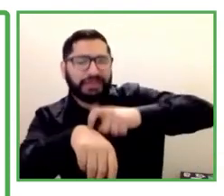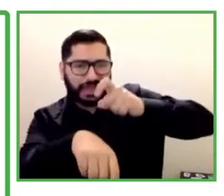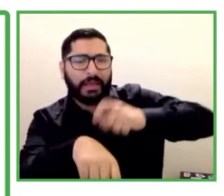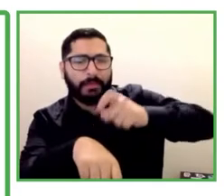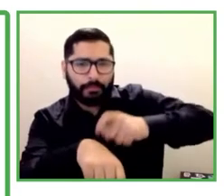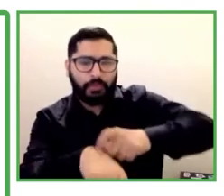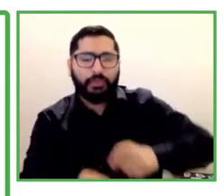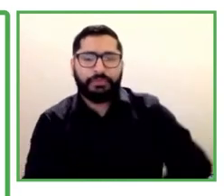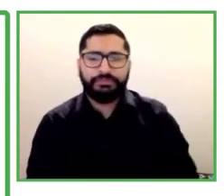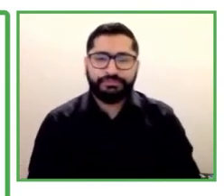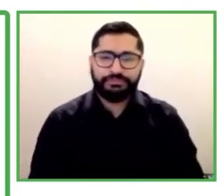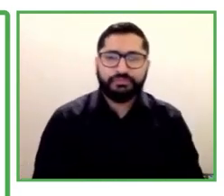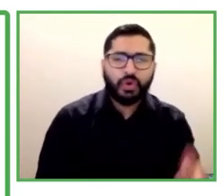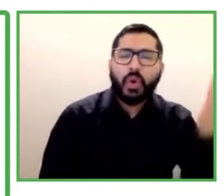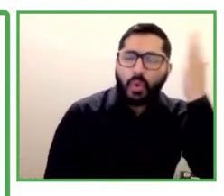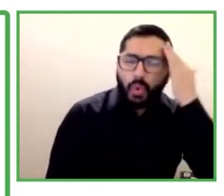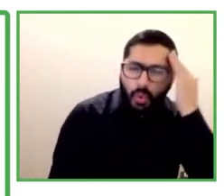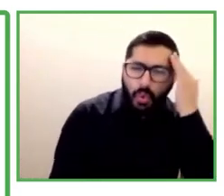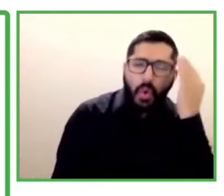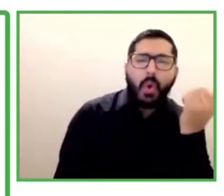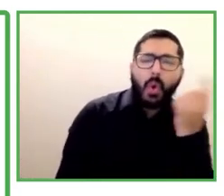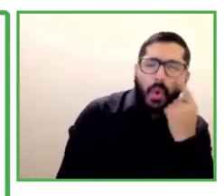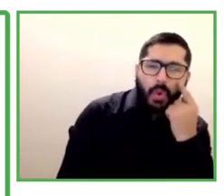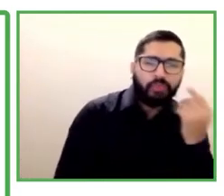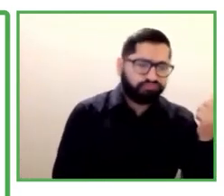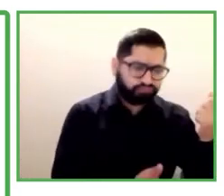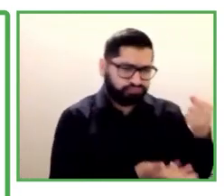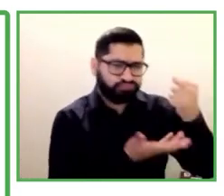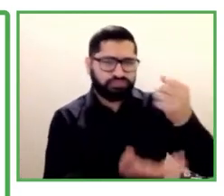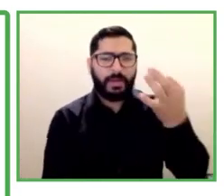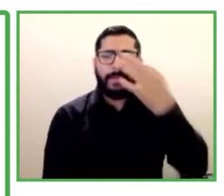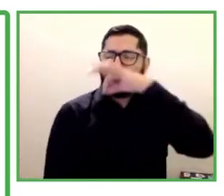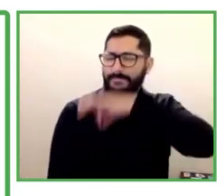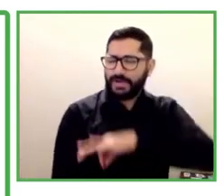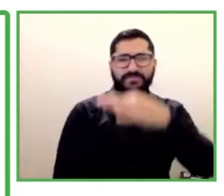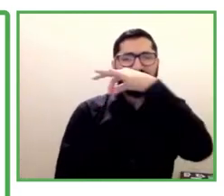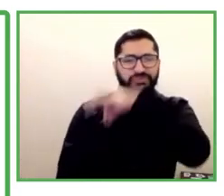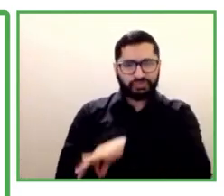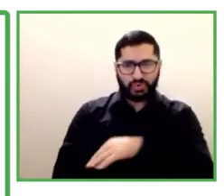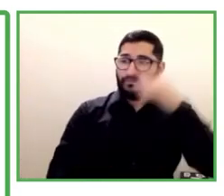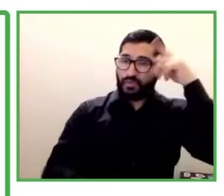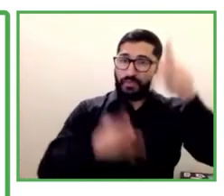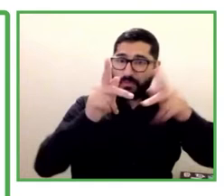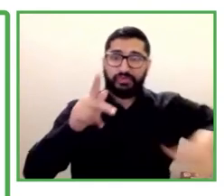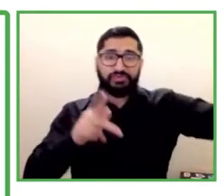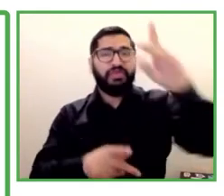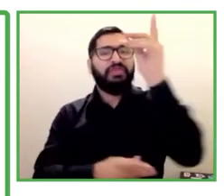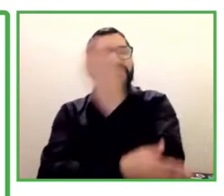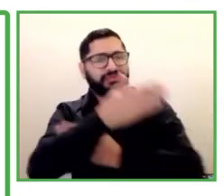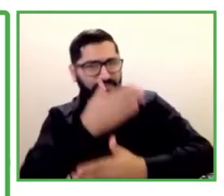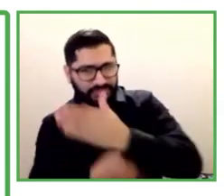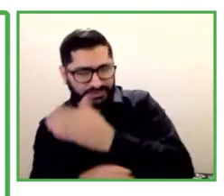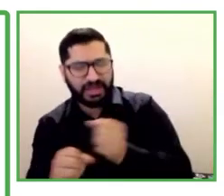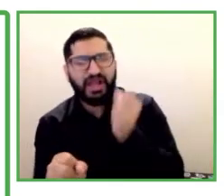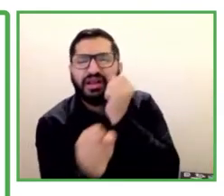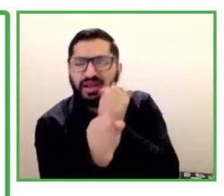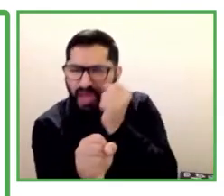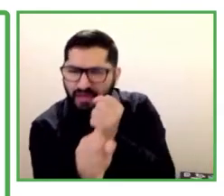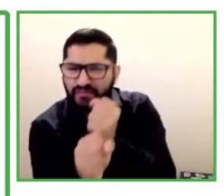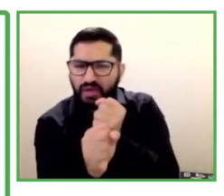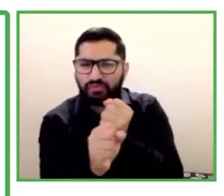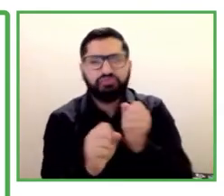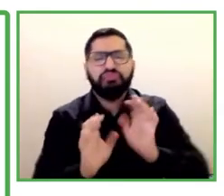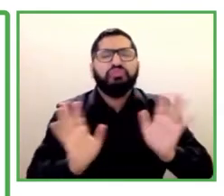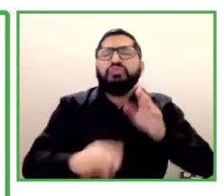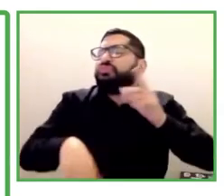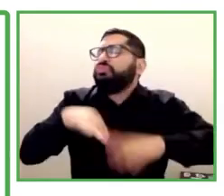personas con discapacidades pudieran realizar sus trabajos a pesar de las crisis económicas. Además, a todos se les